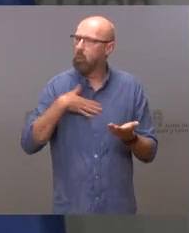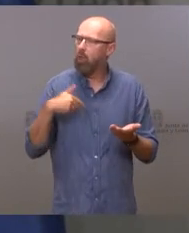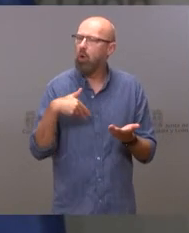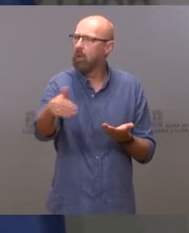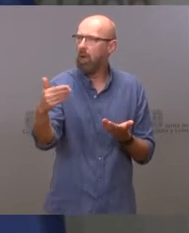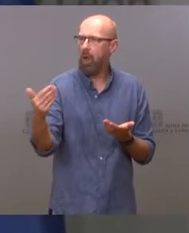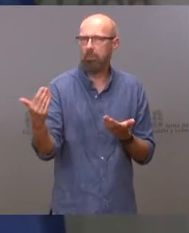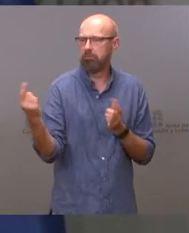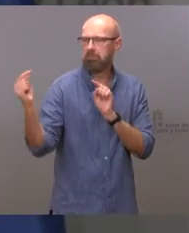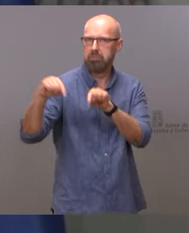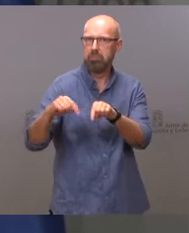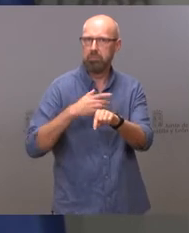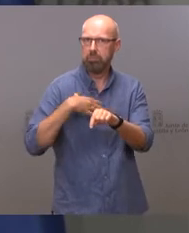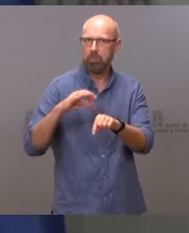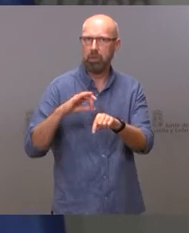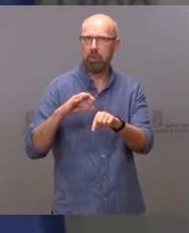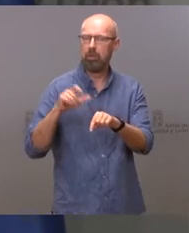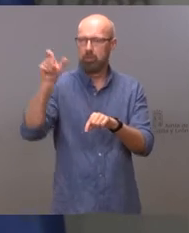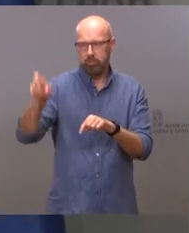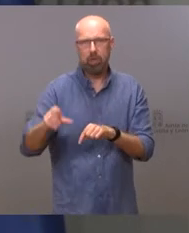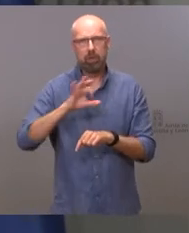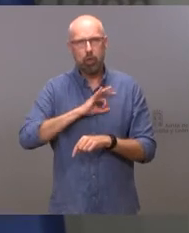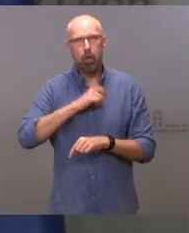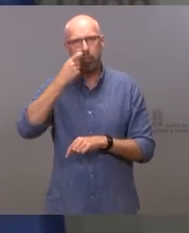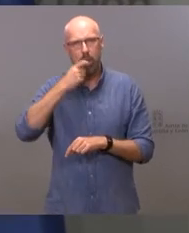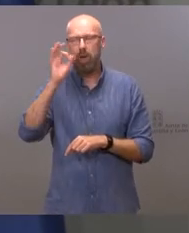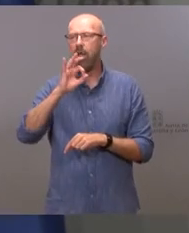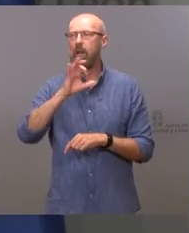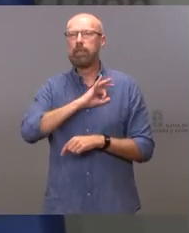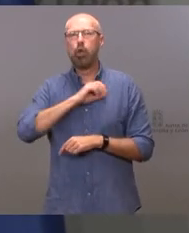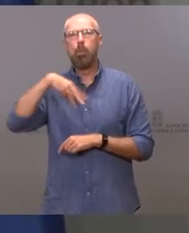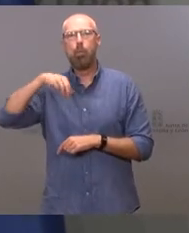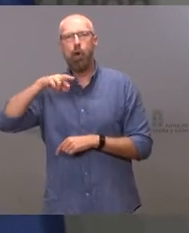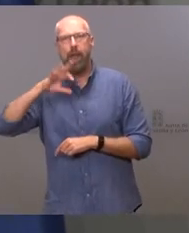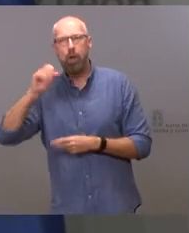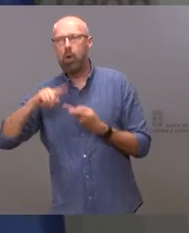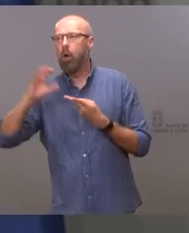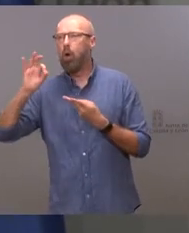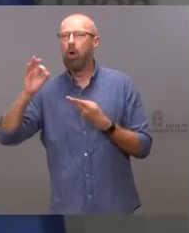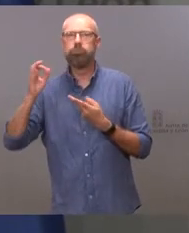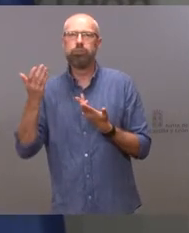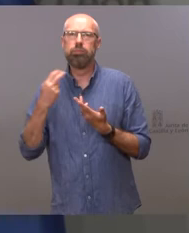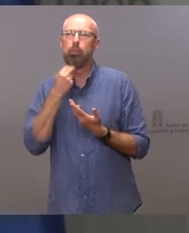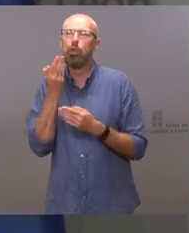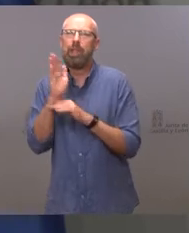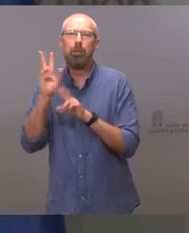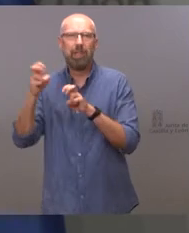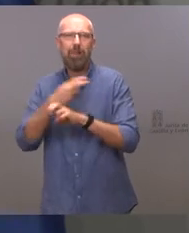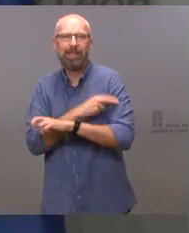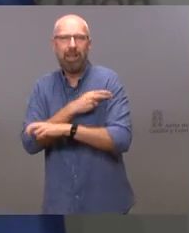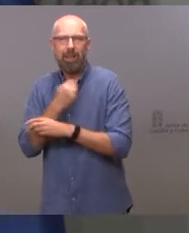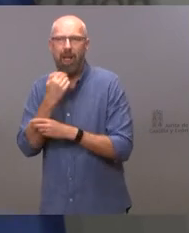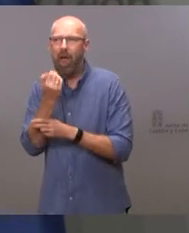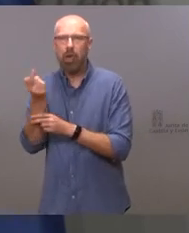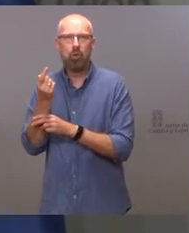él, su portavoz sanitario, el señor Moreno, quien sea, quien lleve las propuestas sanitarias del Partido Socialista, explique a los